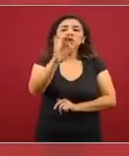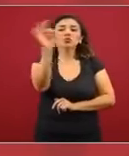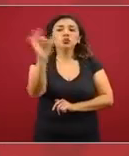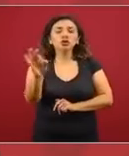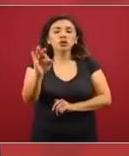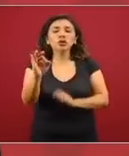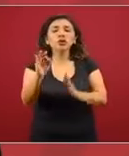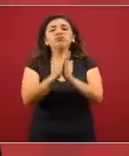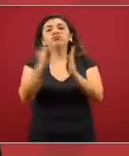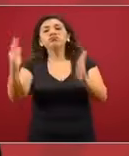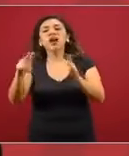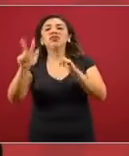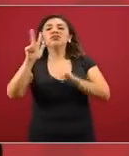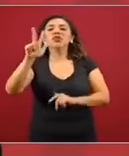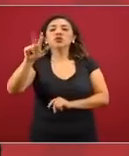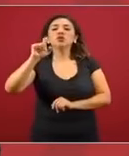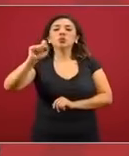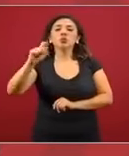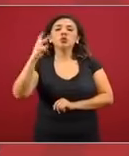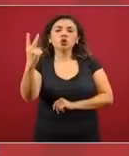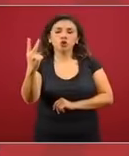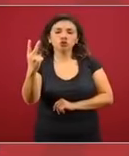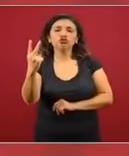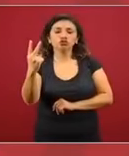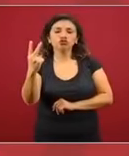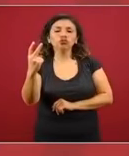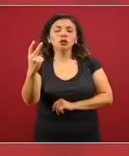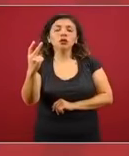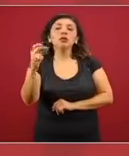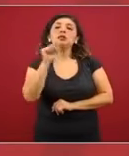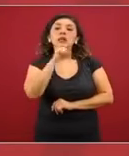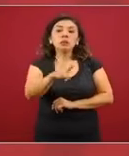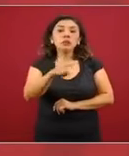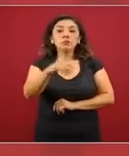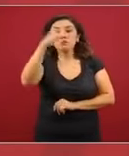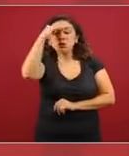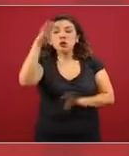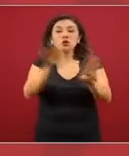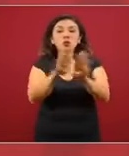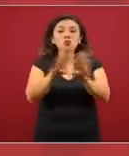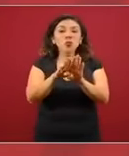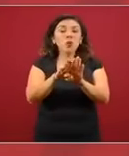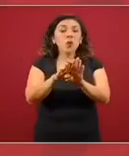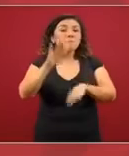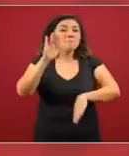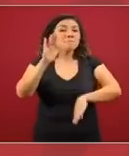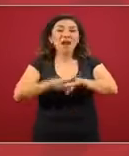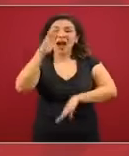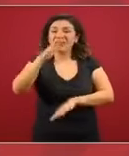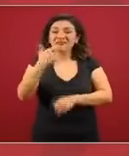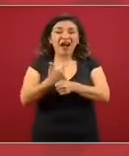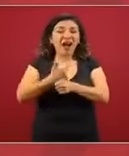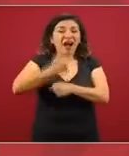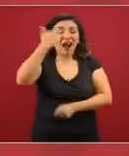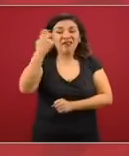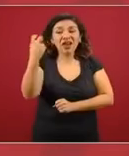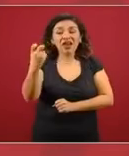18.2. Considerando también el escenario más adverso, esto